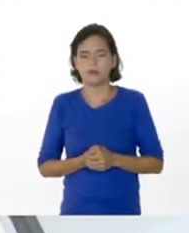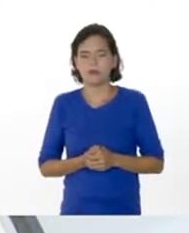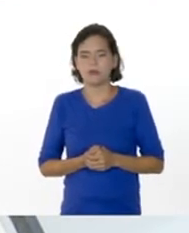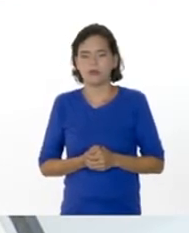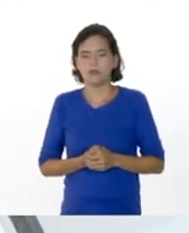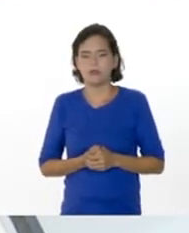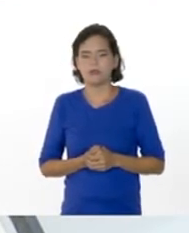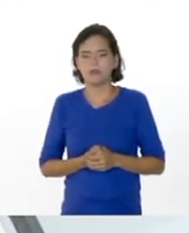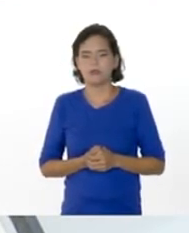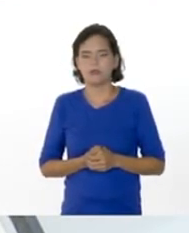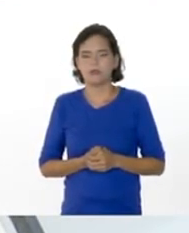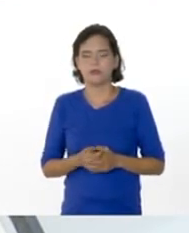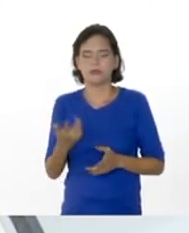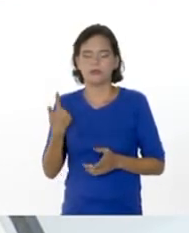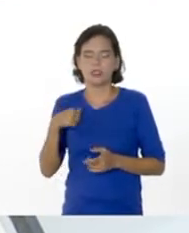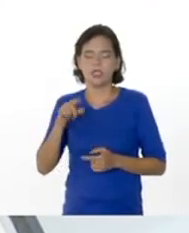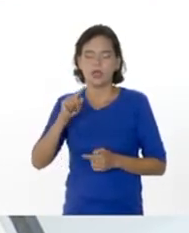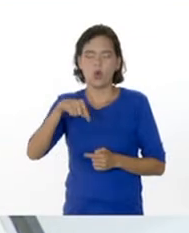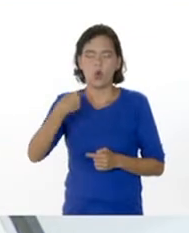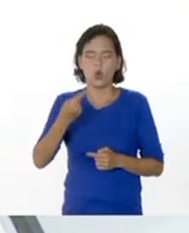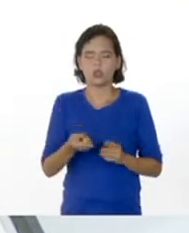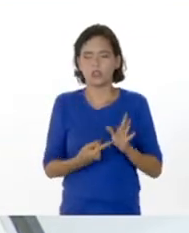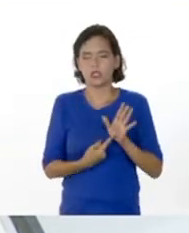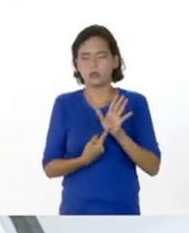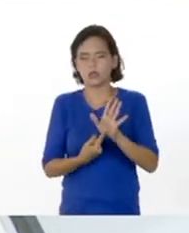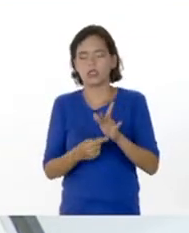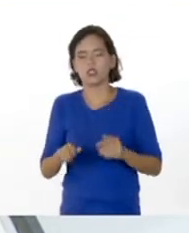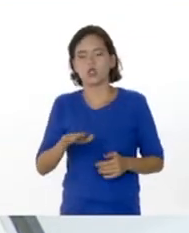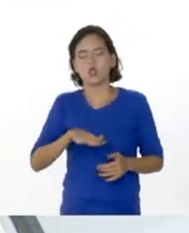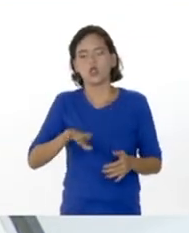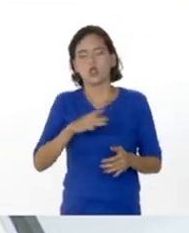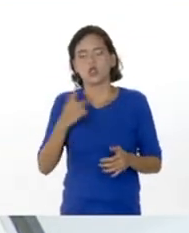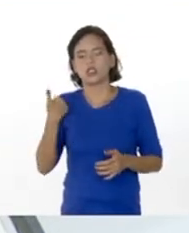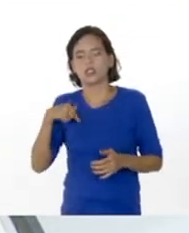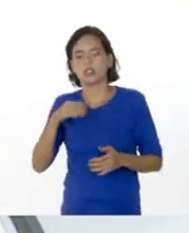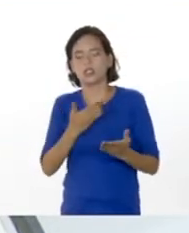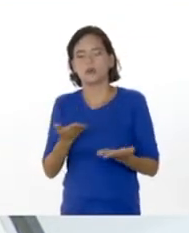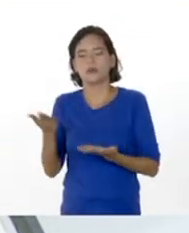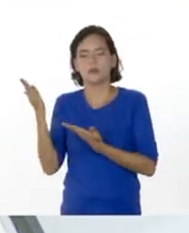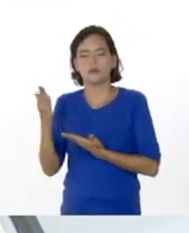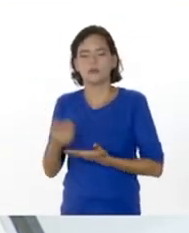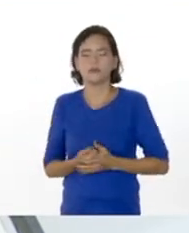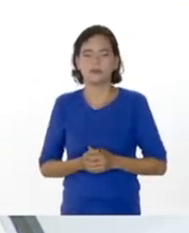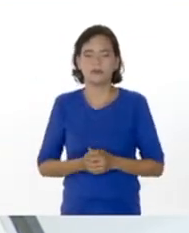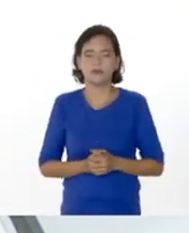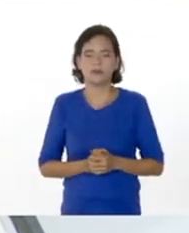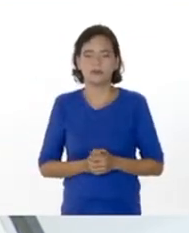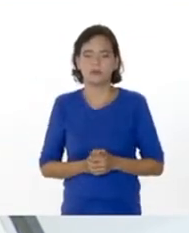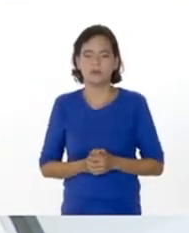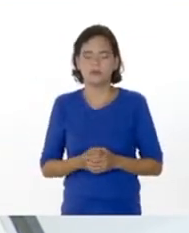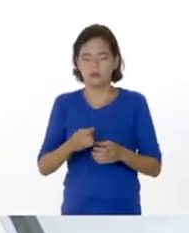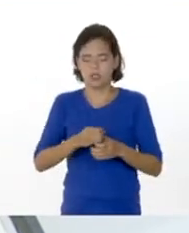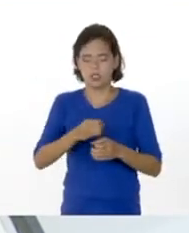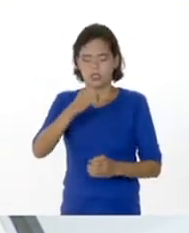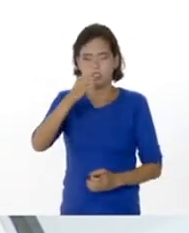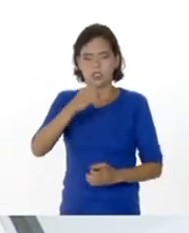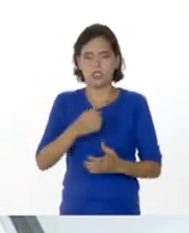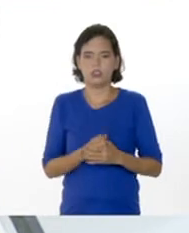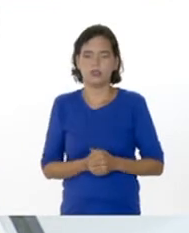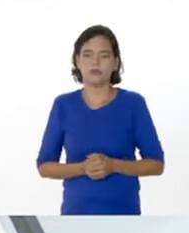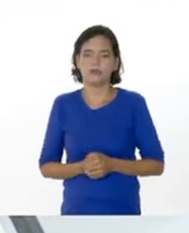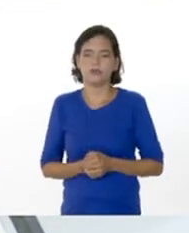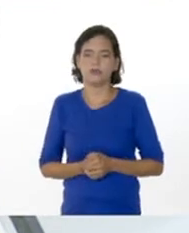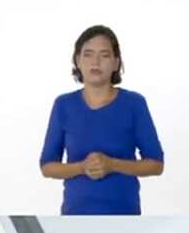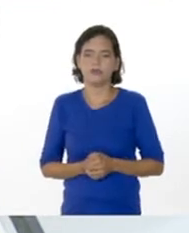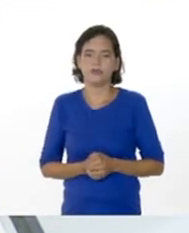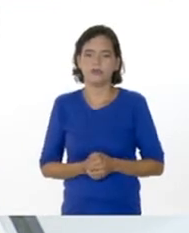Bien, fíjense, acá tengo otra demostración donde tenemos este cilindro, que es